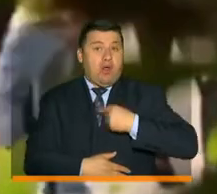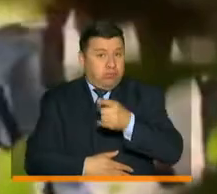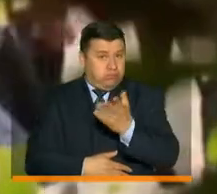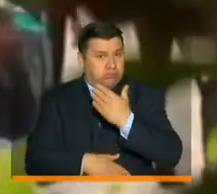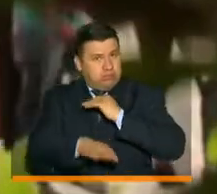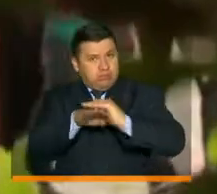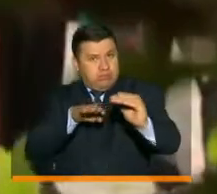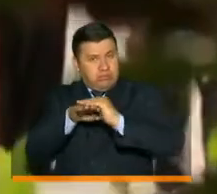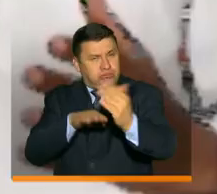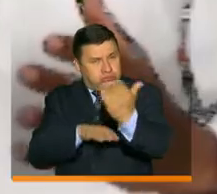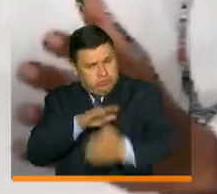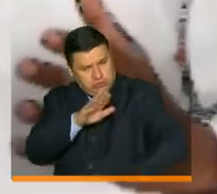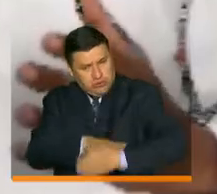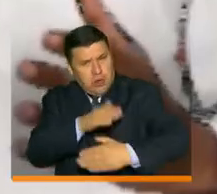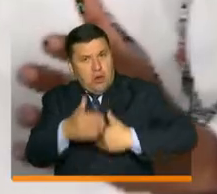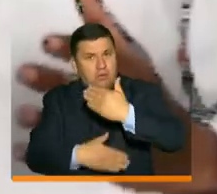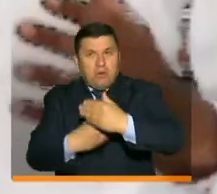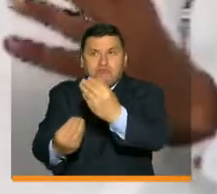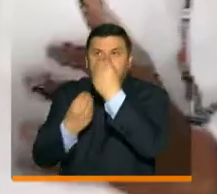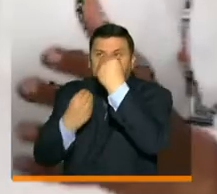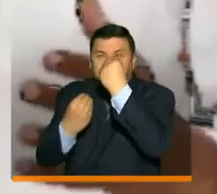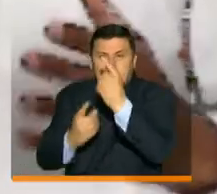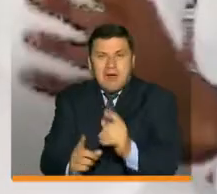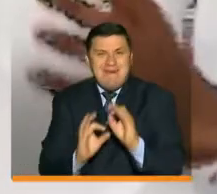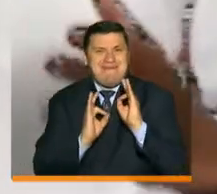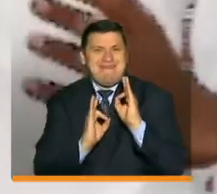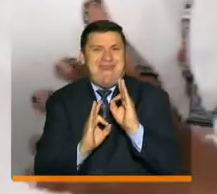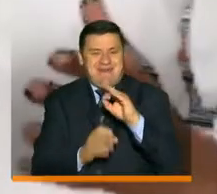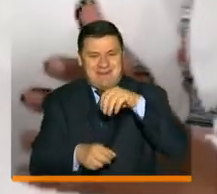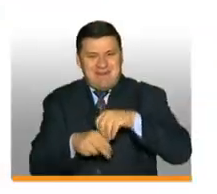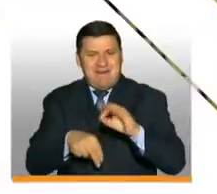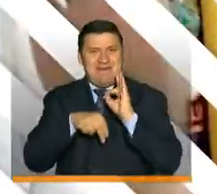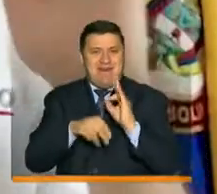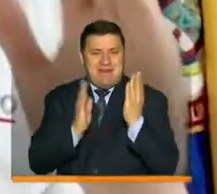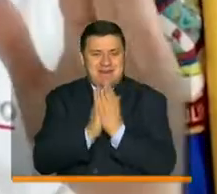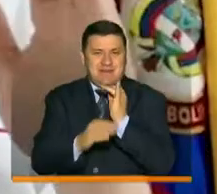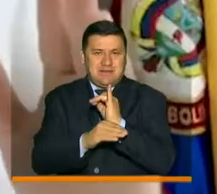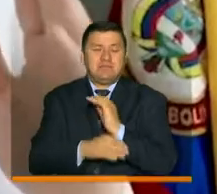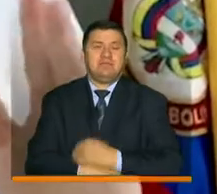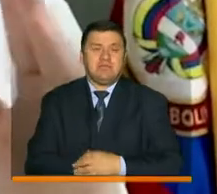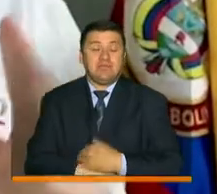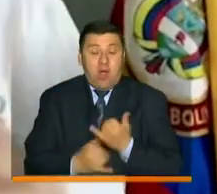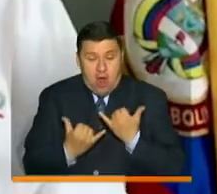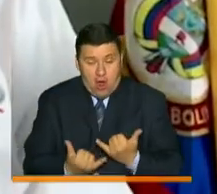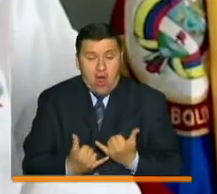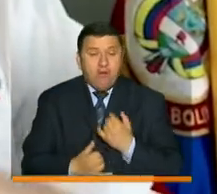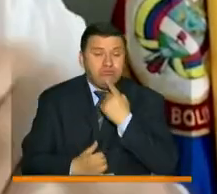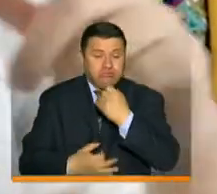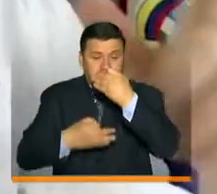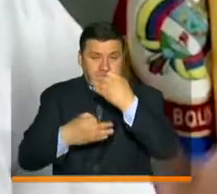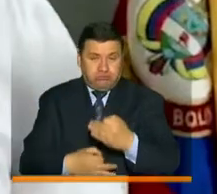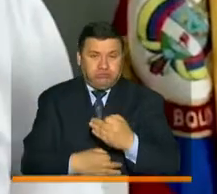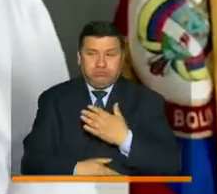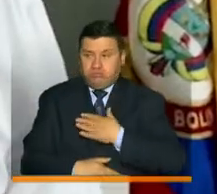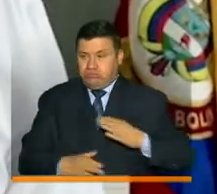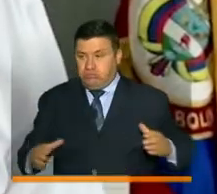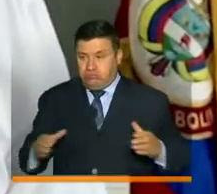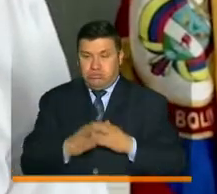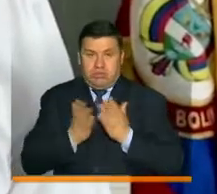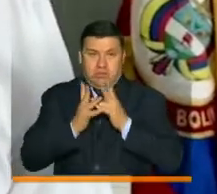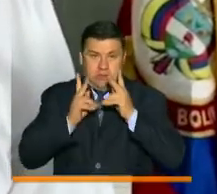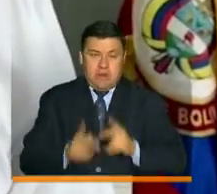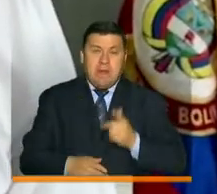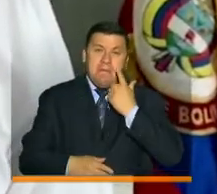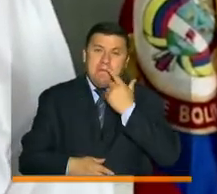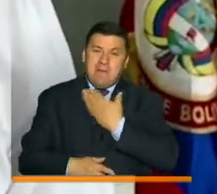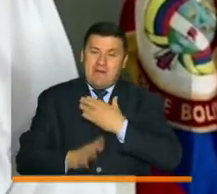cuales invitamos, sigan su proceso de formación con calidad en nuestra institución. Hoy queremos ratificar en nombre de todos los estudiantes